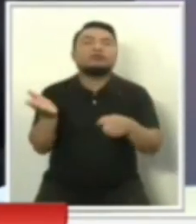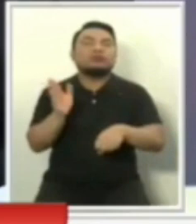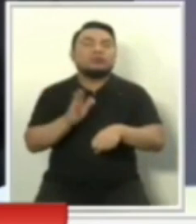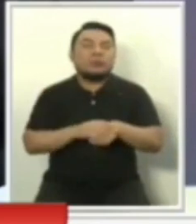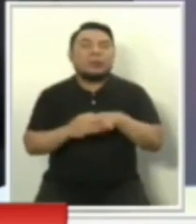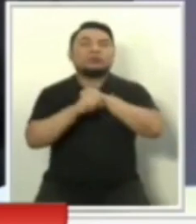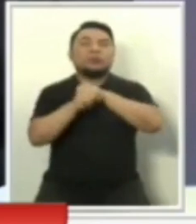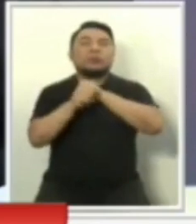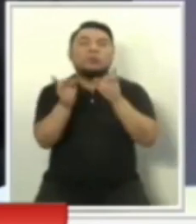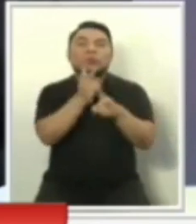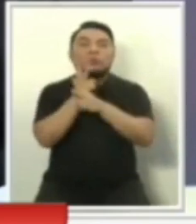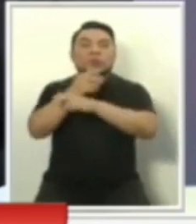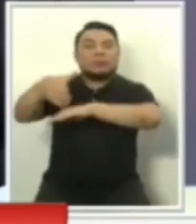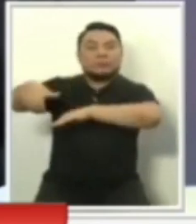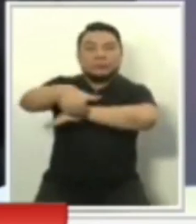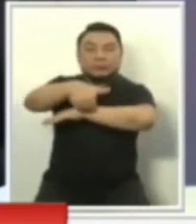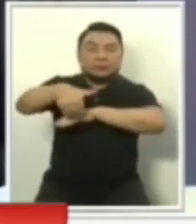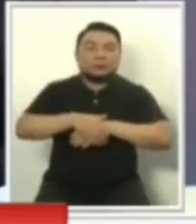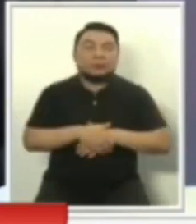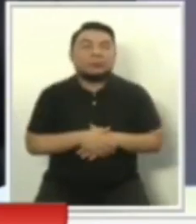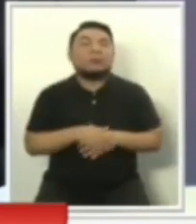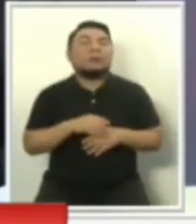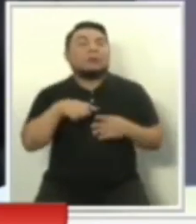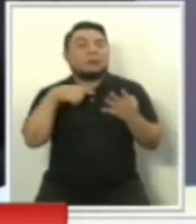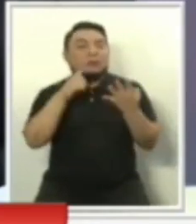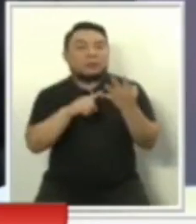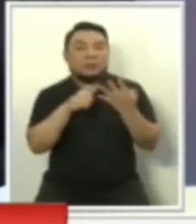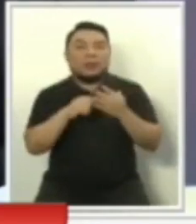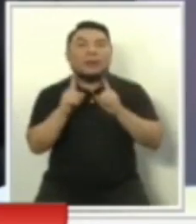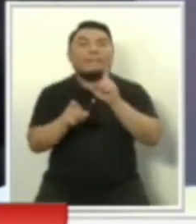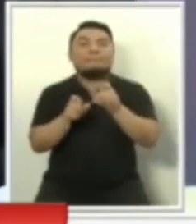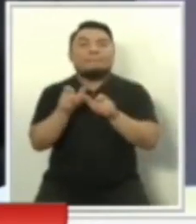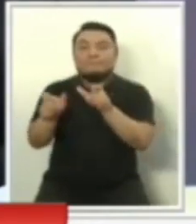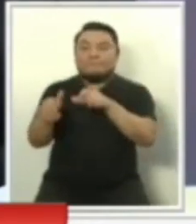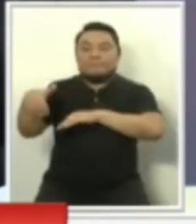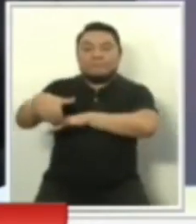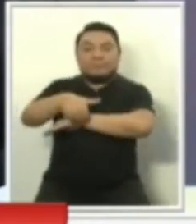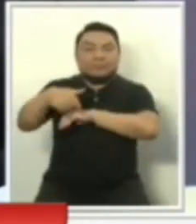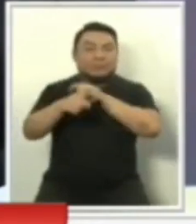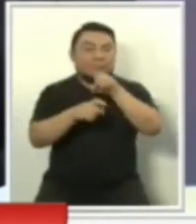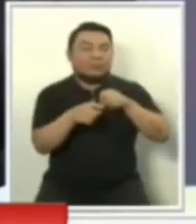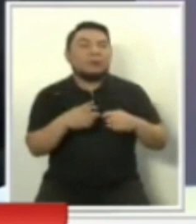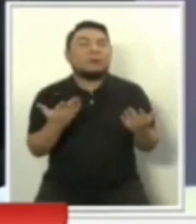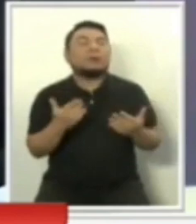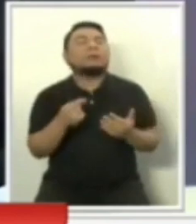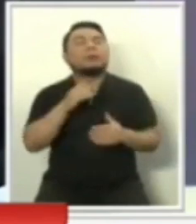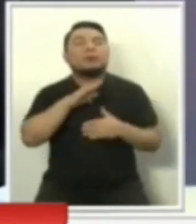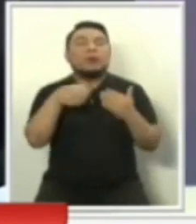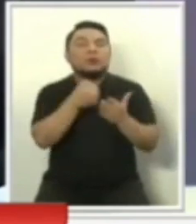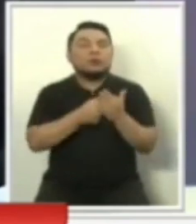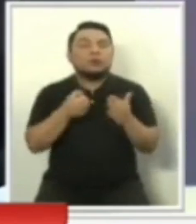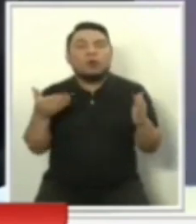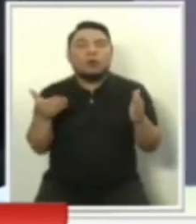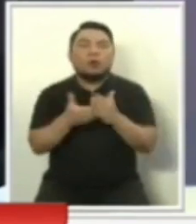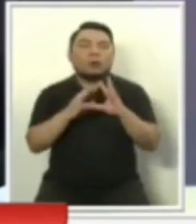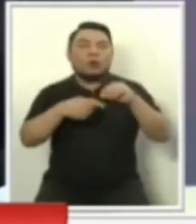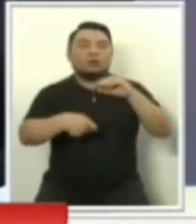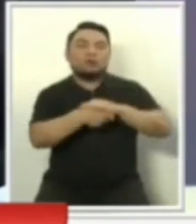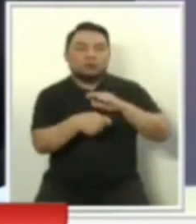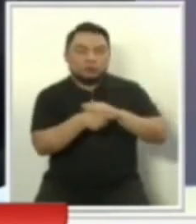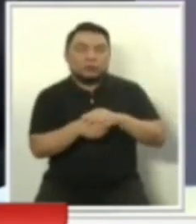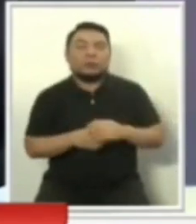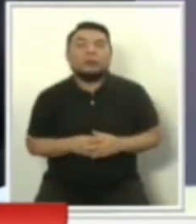ciudadana, volvemos al bloque cuarto de la pregunta ciudadana que va a tener el tema de integridad pública y lucha contra la corrupción,